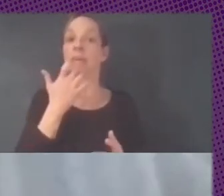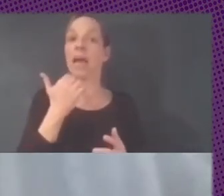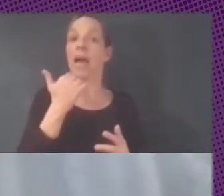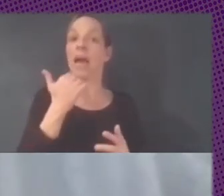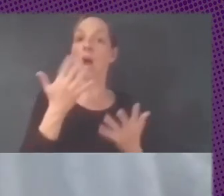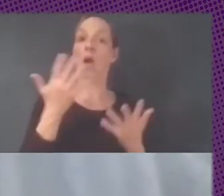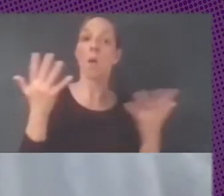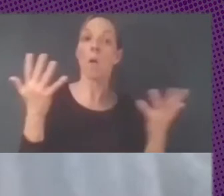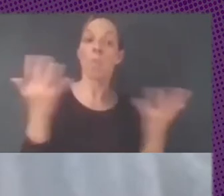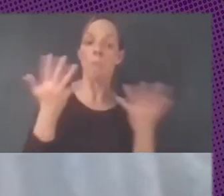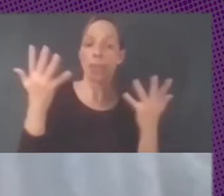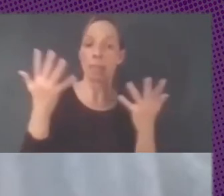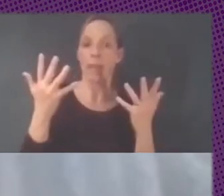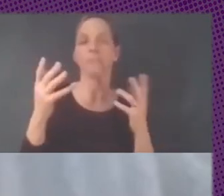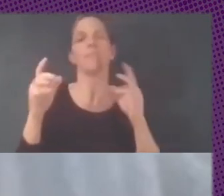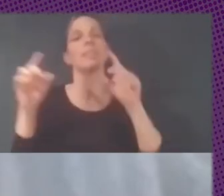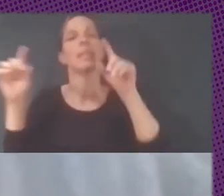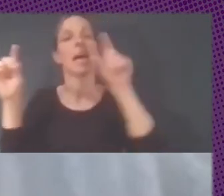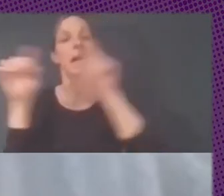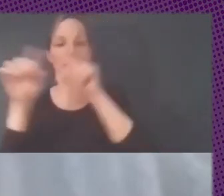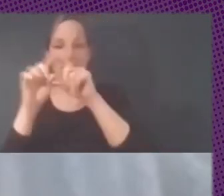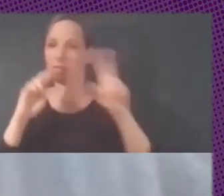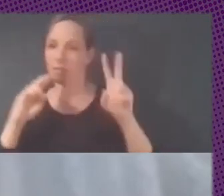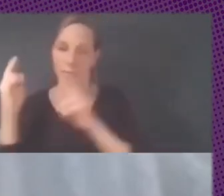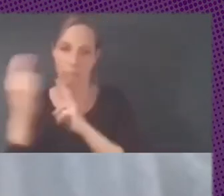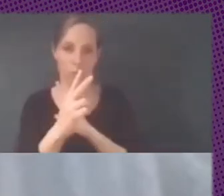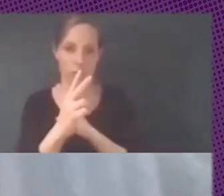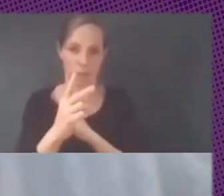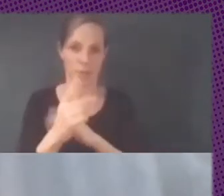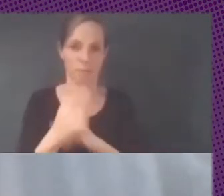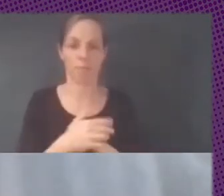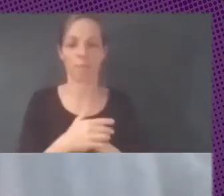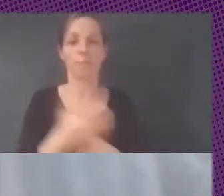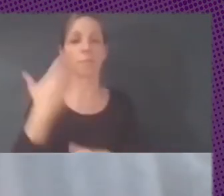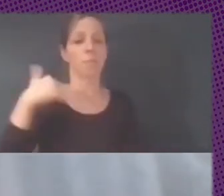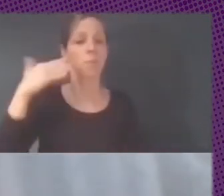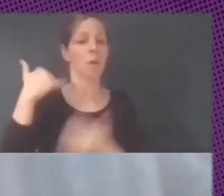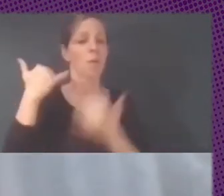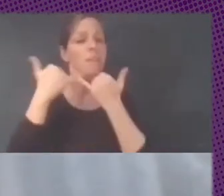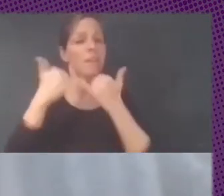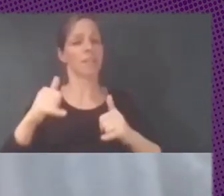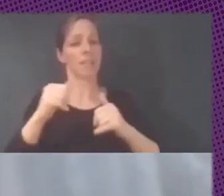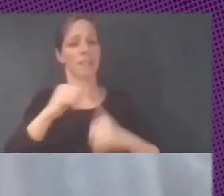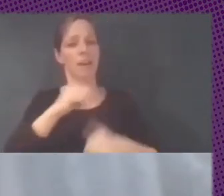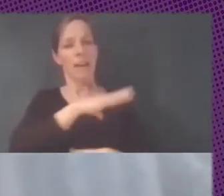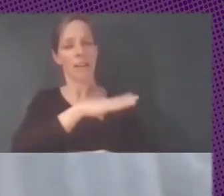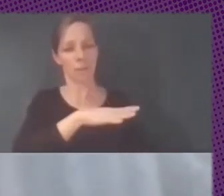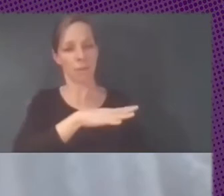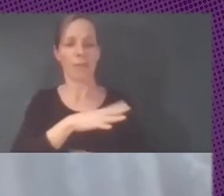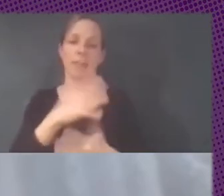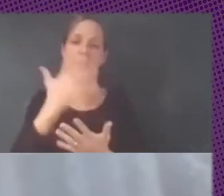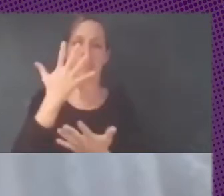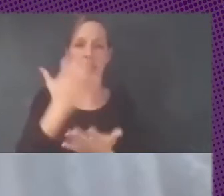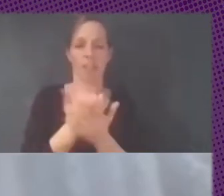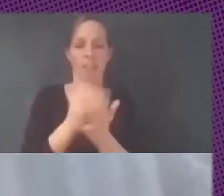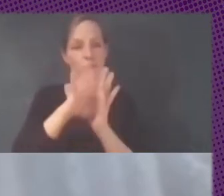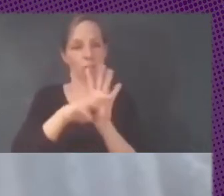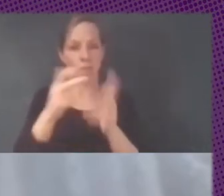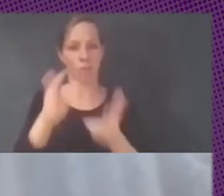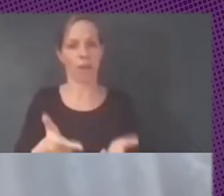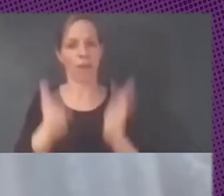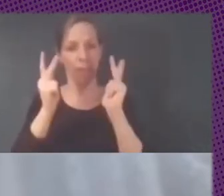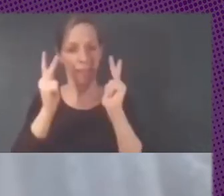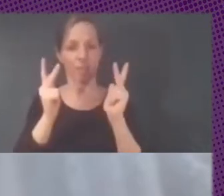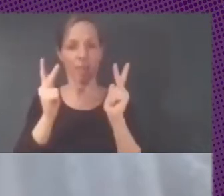de las empresas nosotros cuando hacíamos el festival latinoamericano de instalación de software libre ahora todo el mundo sabe